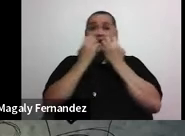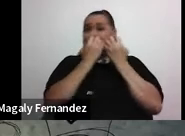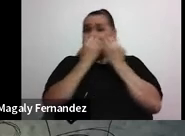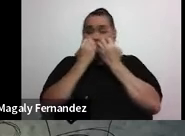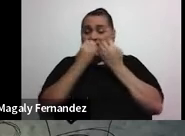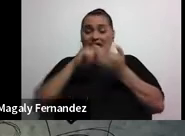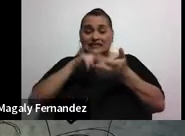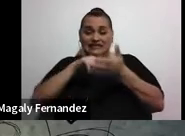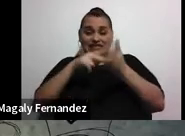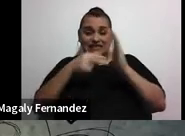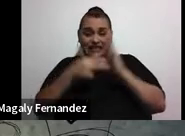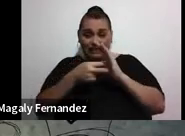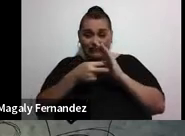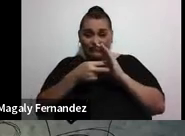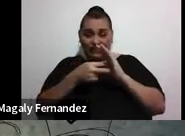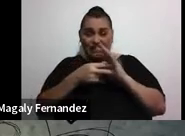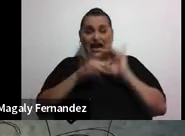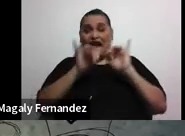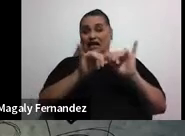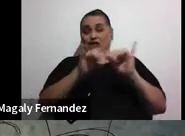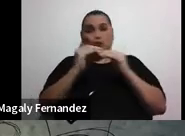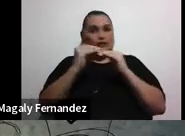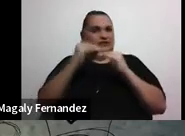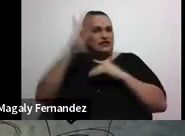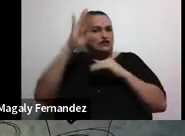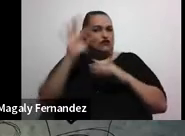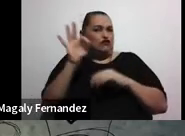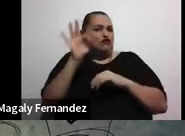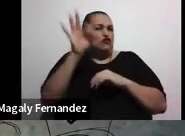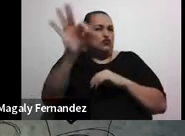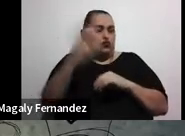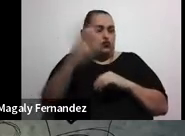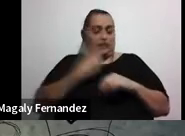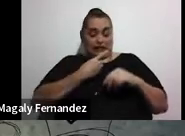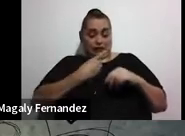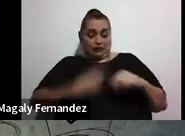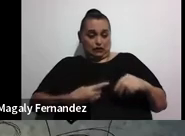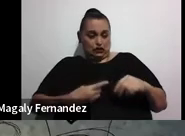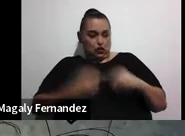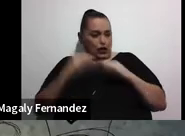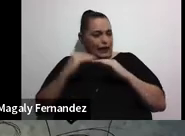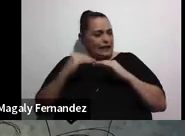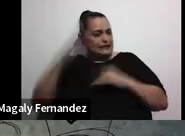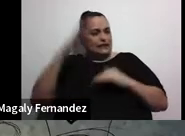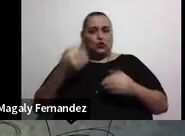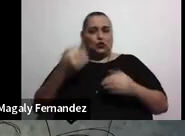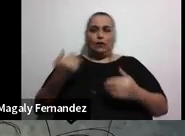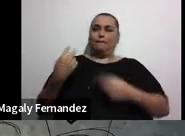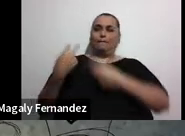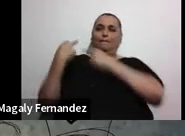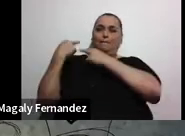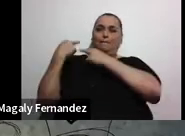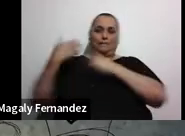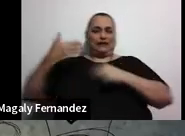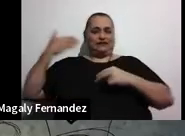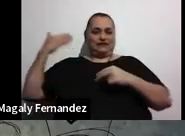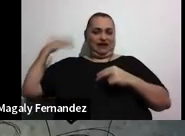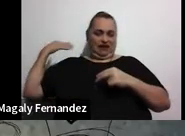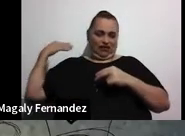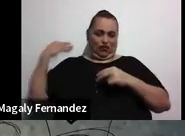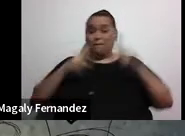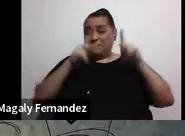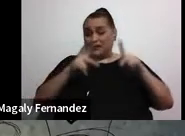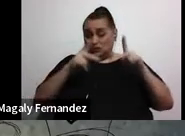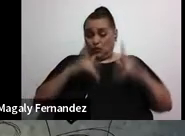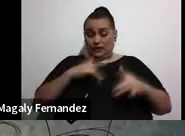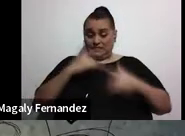exceso de futuro y la depresión como exceso de pasado. Muchas veces, las personas con ansiedad o que tienen síntomas